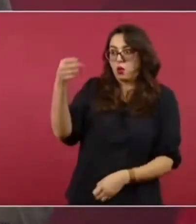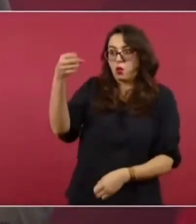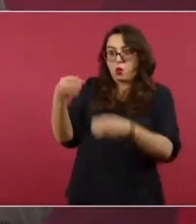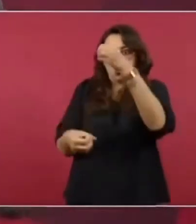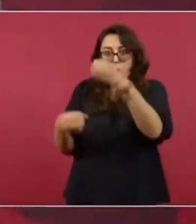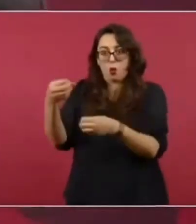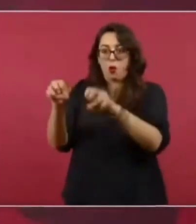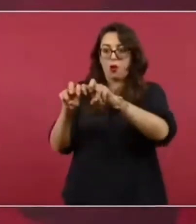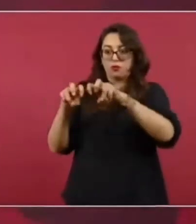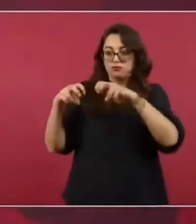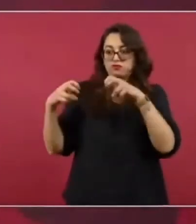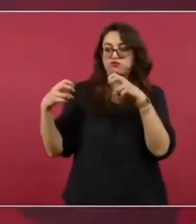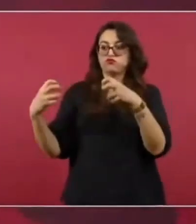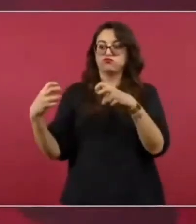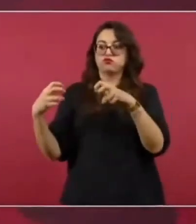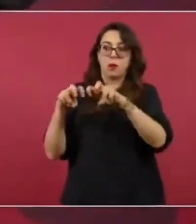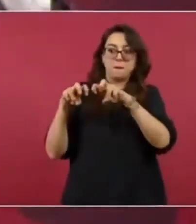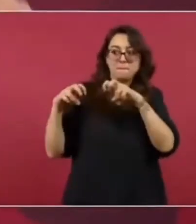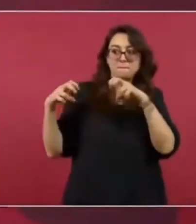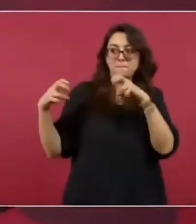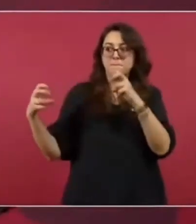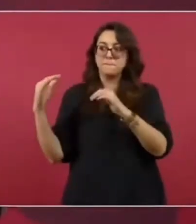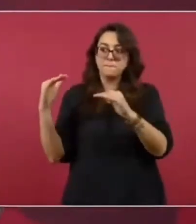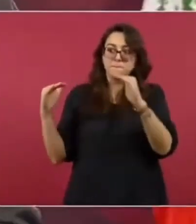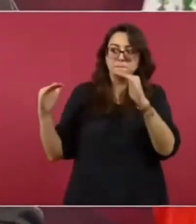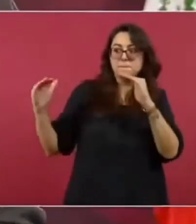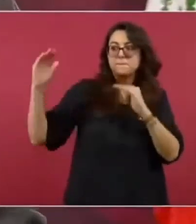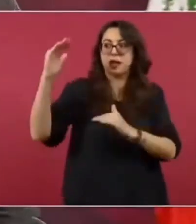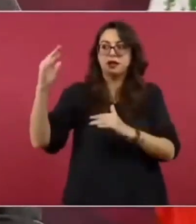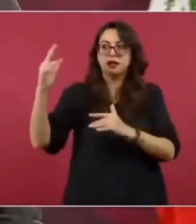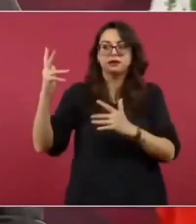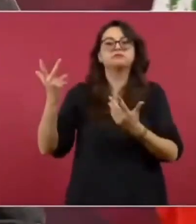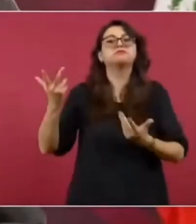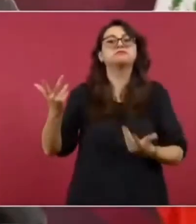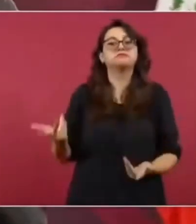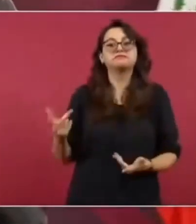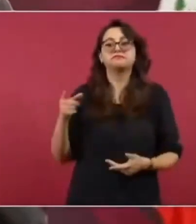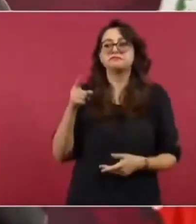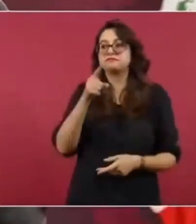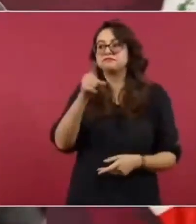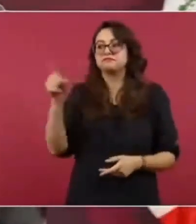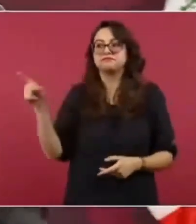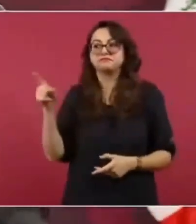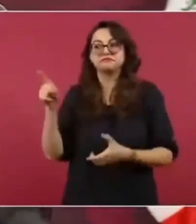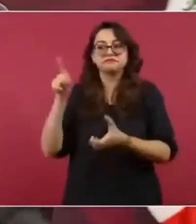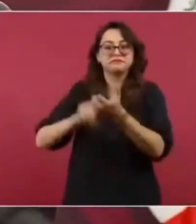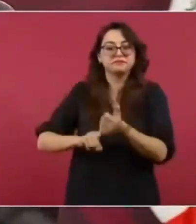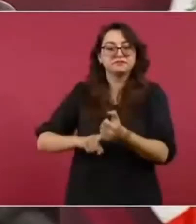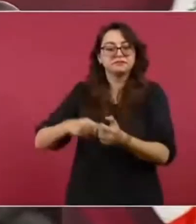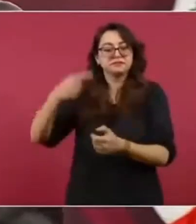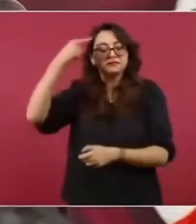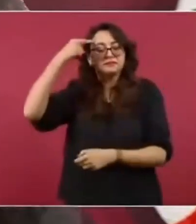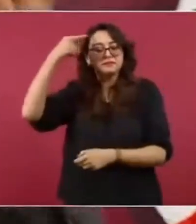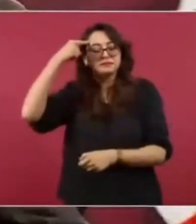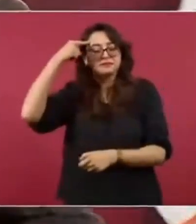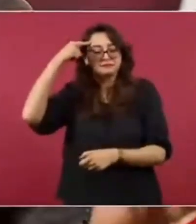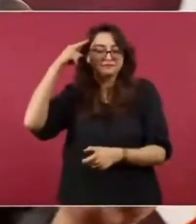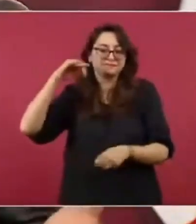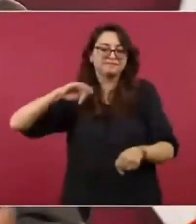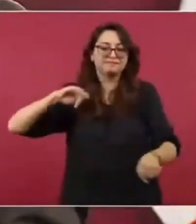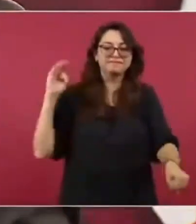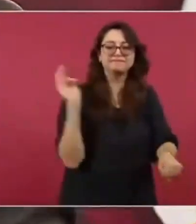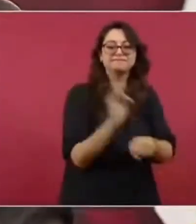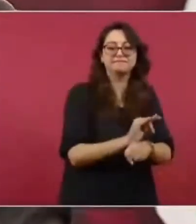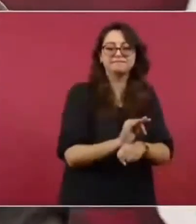pues el de la defensa de los intereses de la minoría